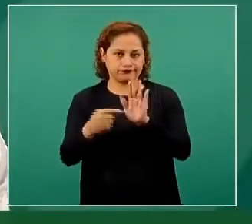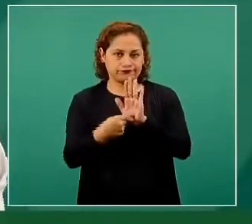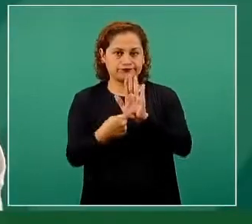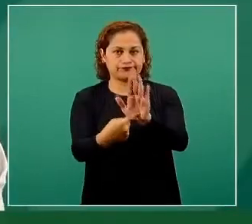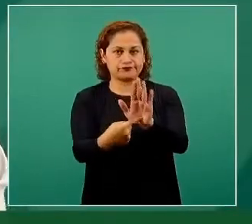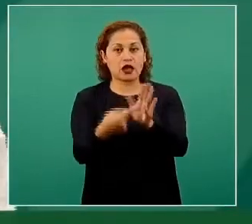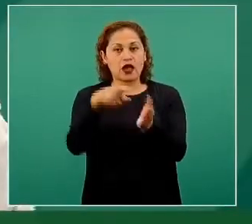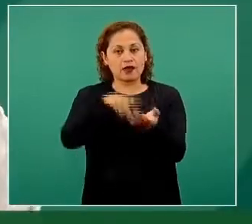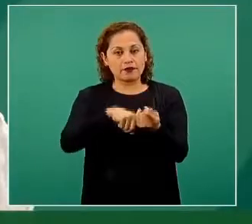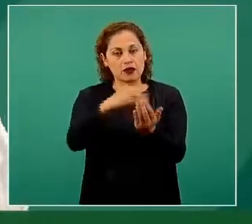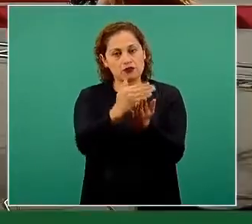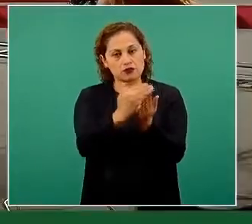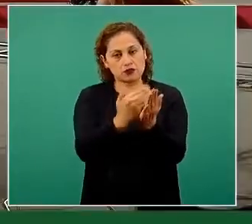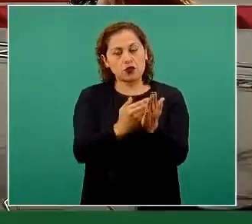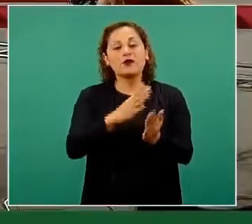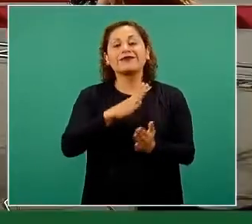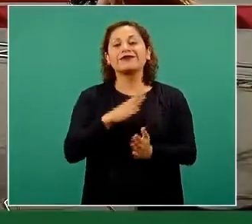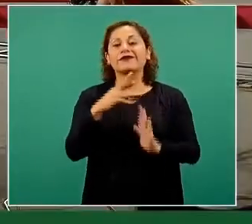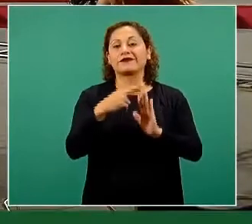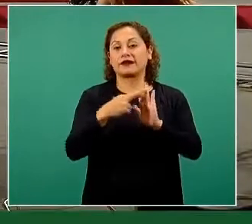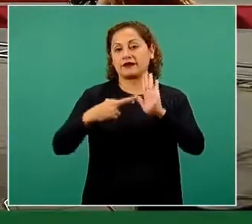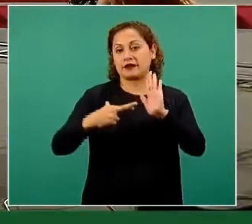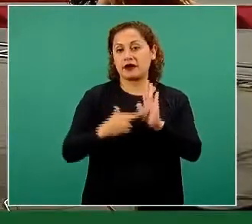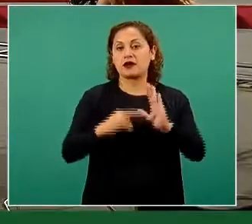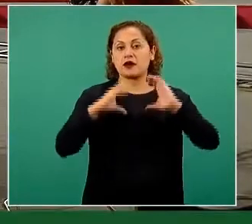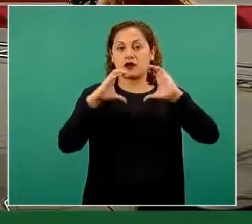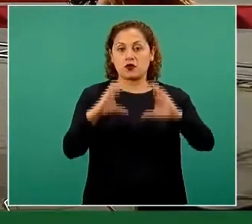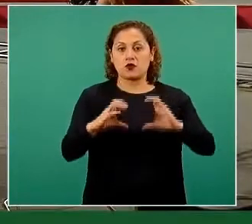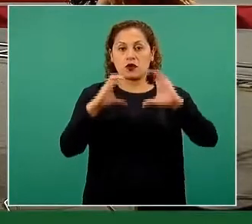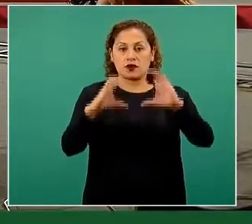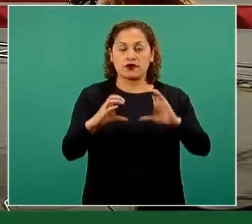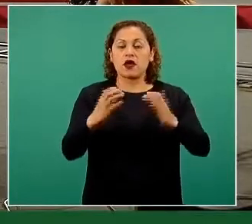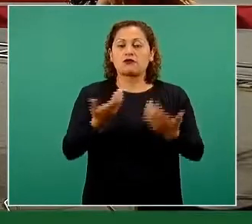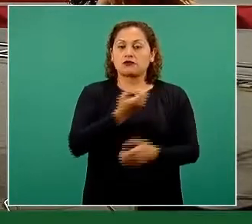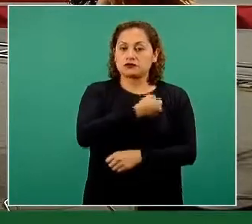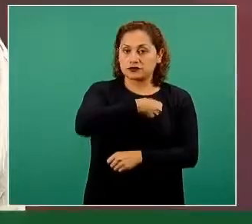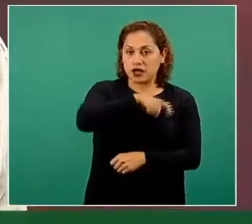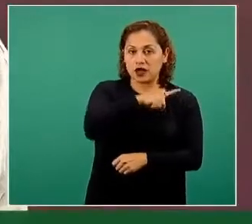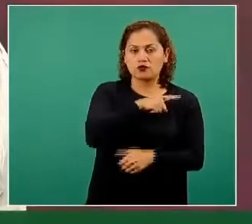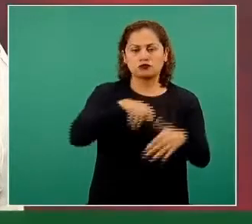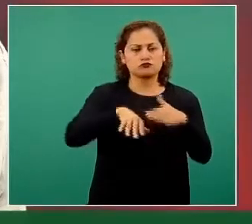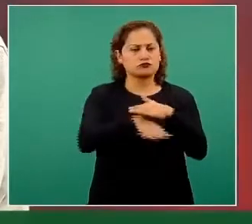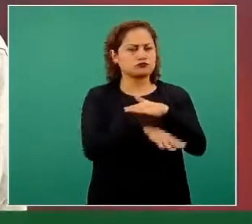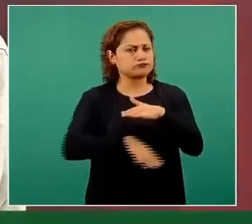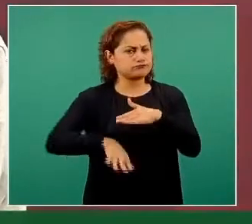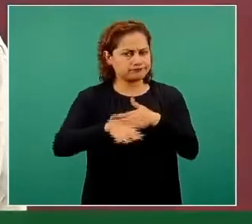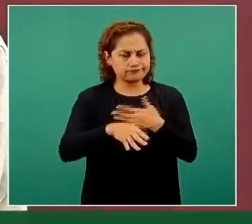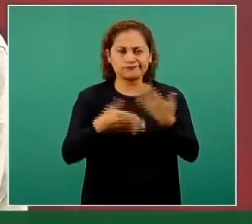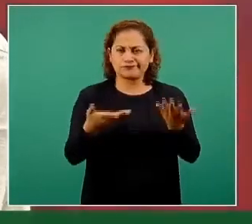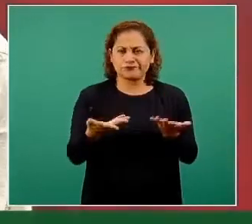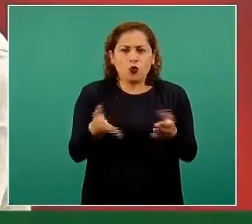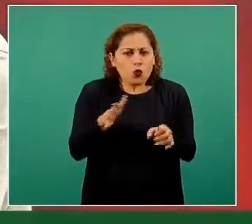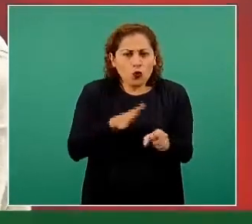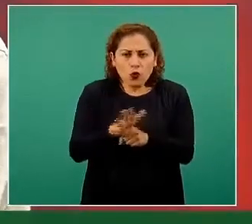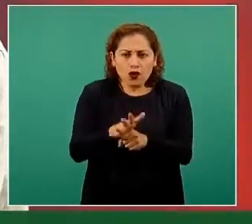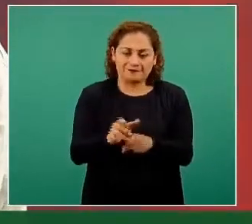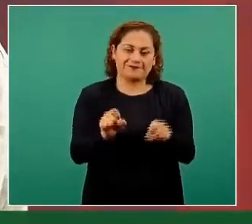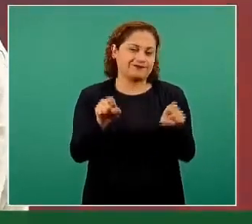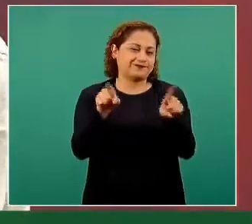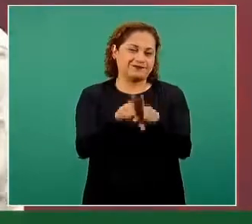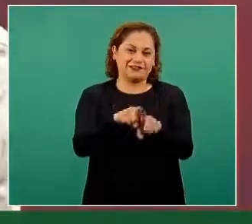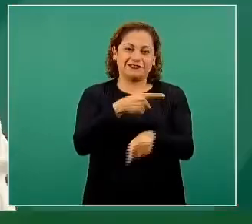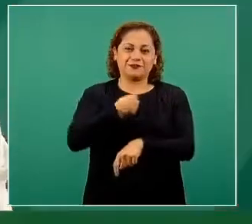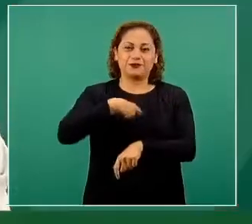una serie de medidas de protección sanitaria o de higiene básica, que son exactamente las que hemos